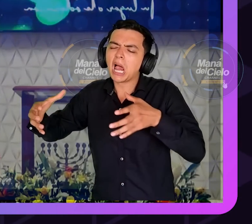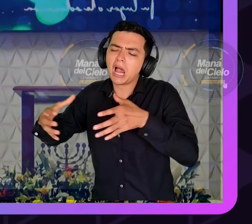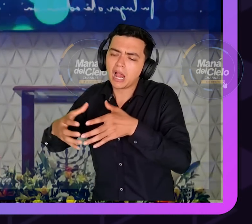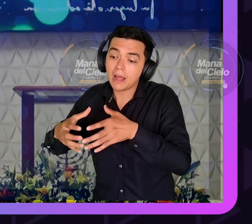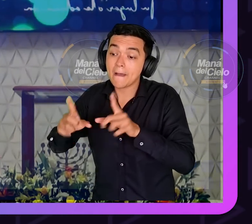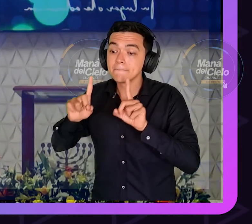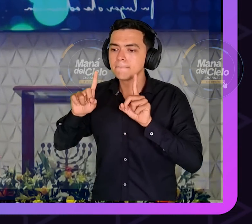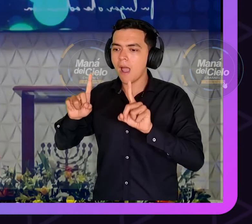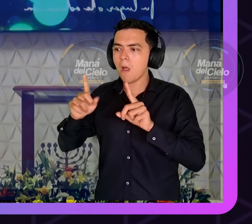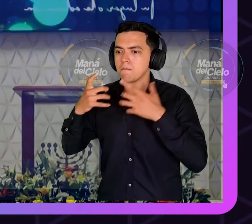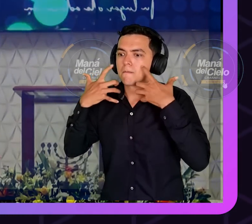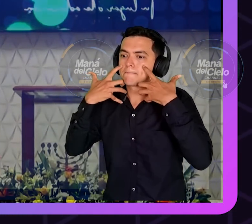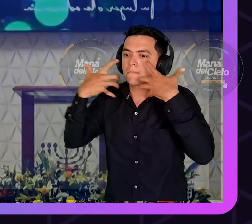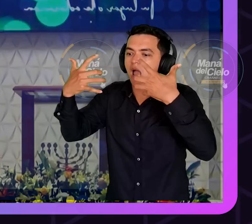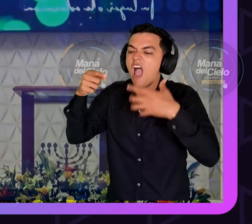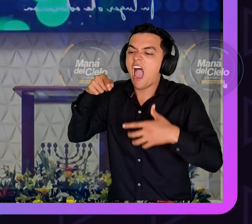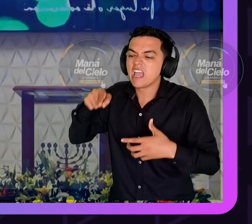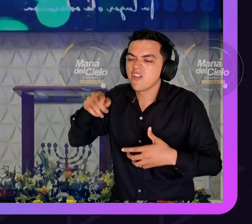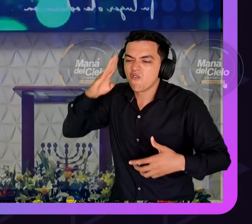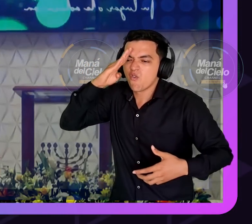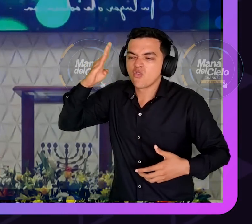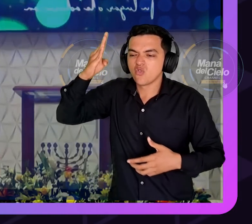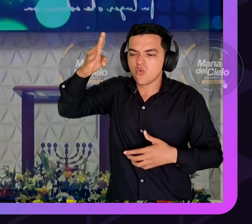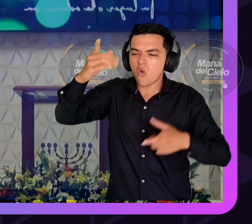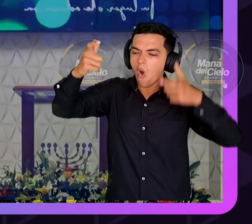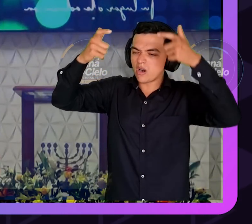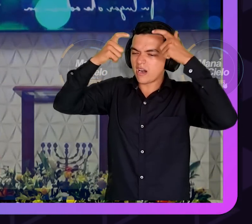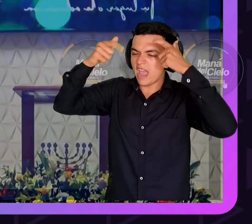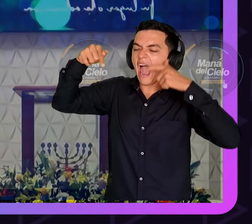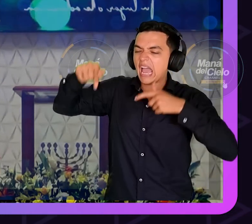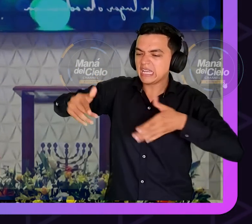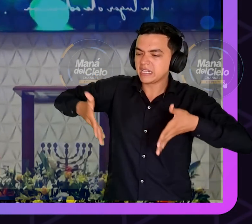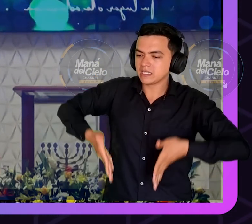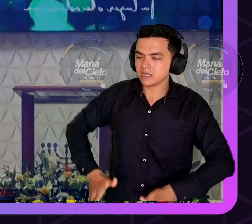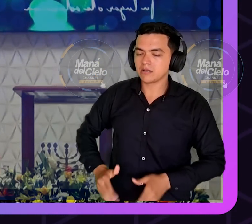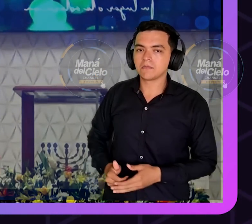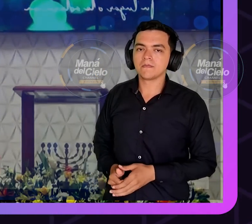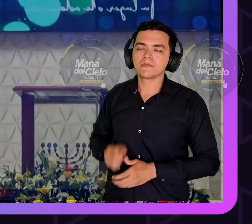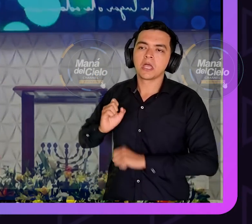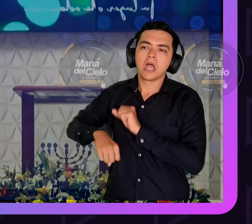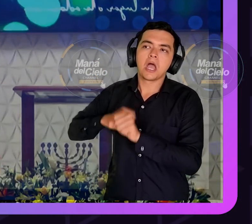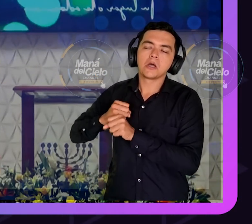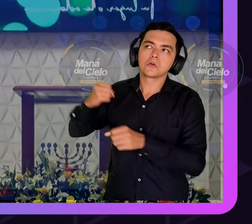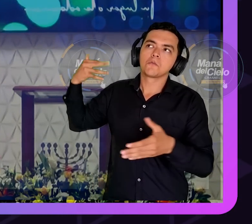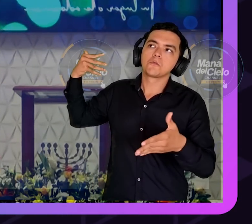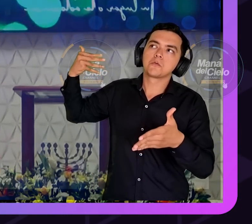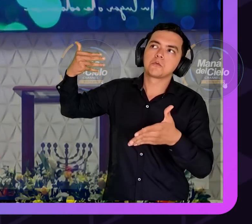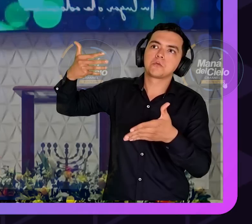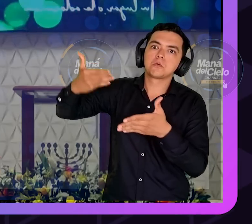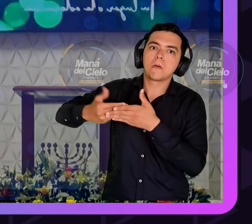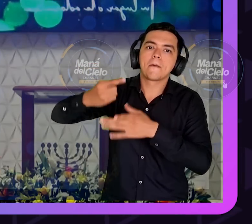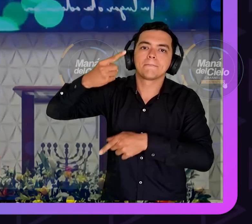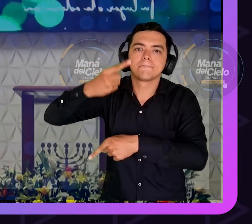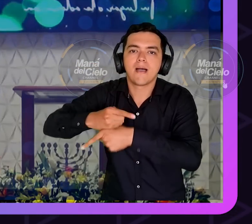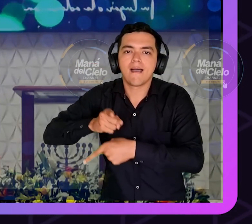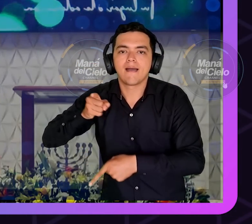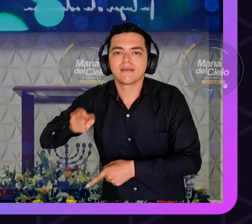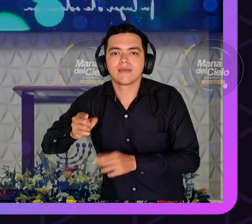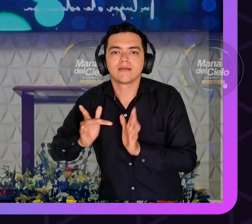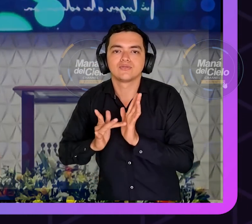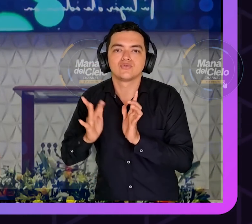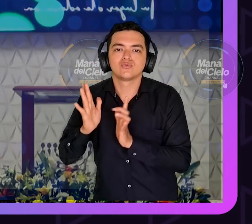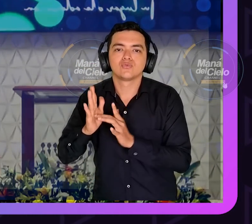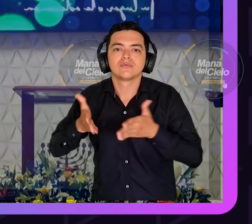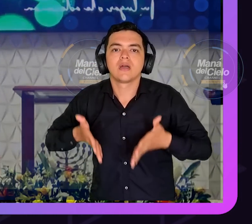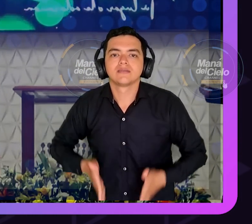y llegó el día del reposo y tenían que quitar los cuerpos de ahí porque era malo para ellos y vinieron a romper las